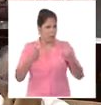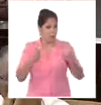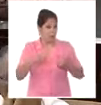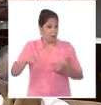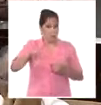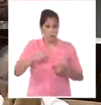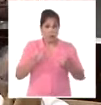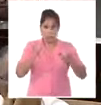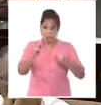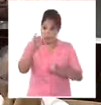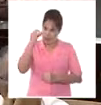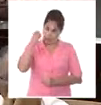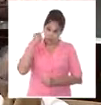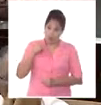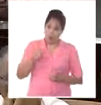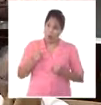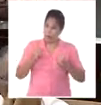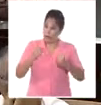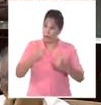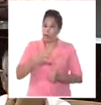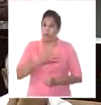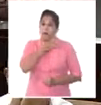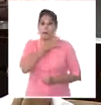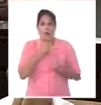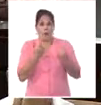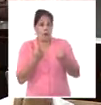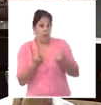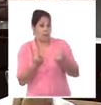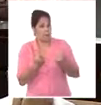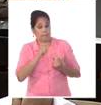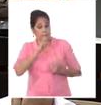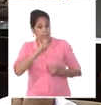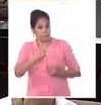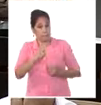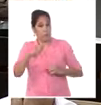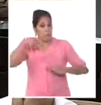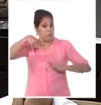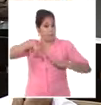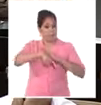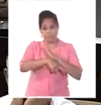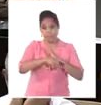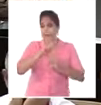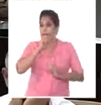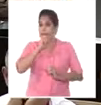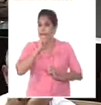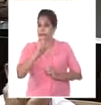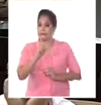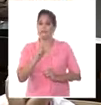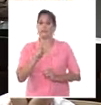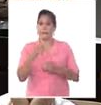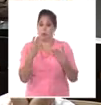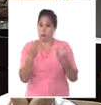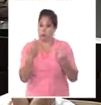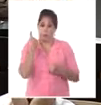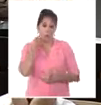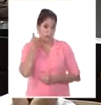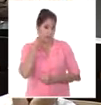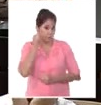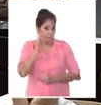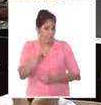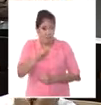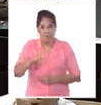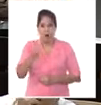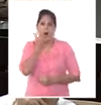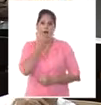resisten 60 años de una asfixia económica que se ha profundizado de manera oportunista más de una vez. Todo eso